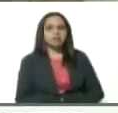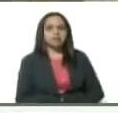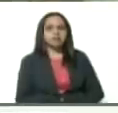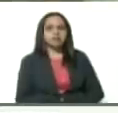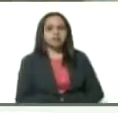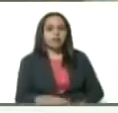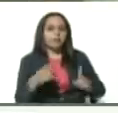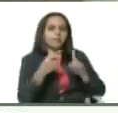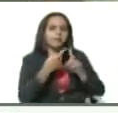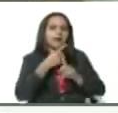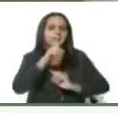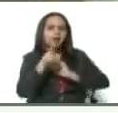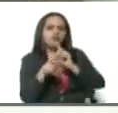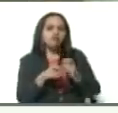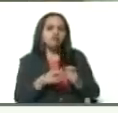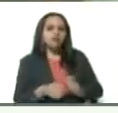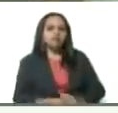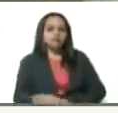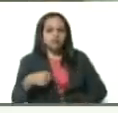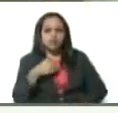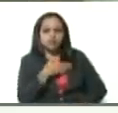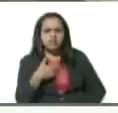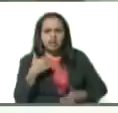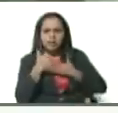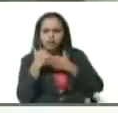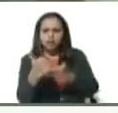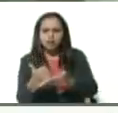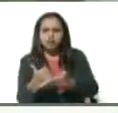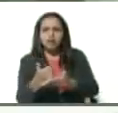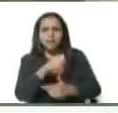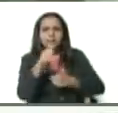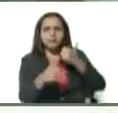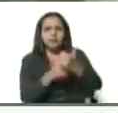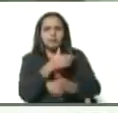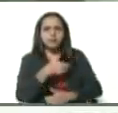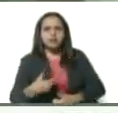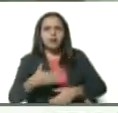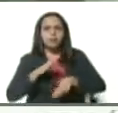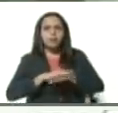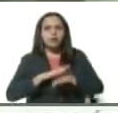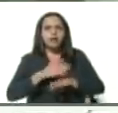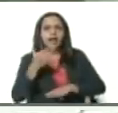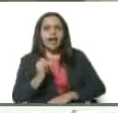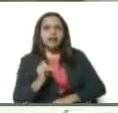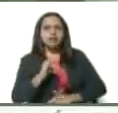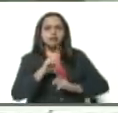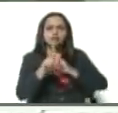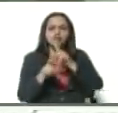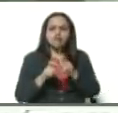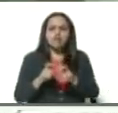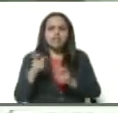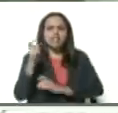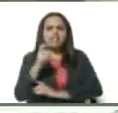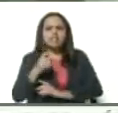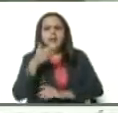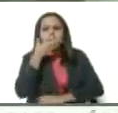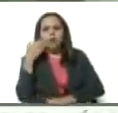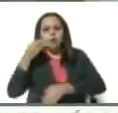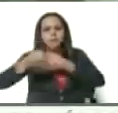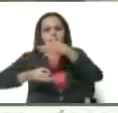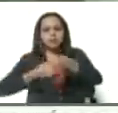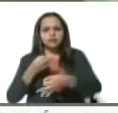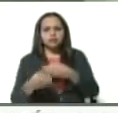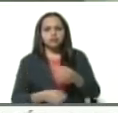Primera pregunta. Yo quisiera que me ayude, vicepresidenta, porque hay una parte de la encuesta que amerita una mejor explicación.